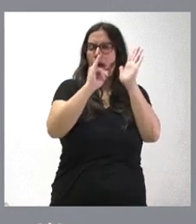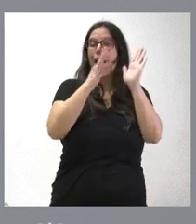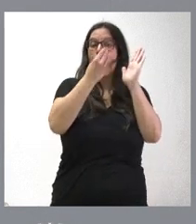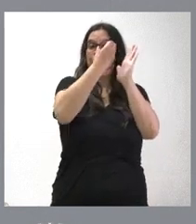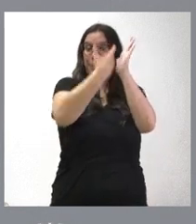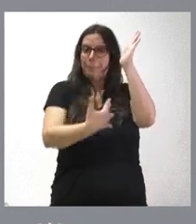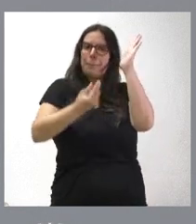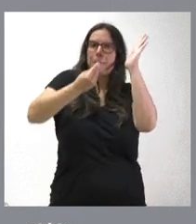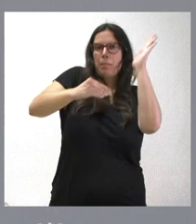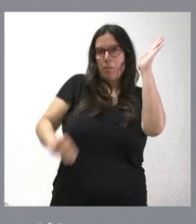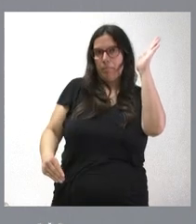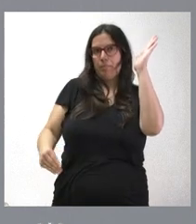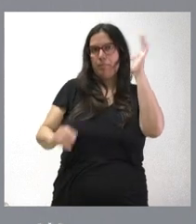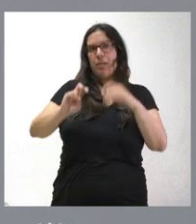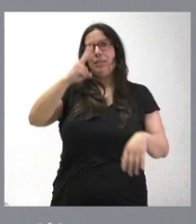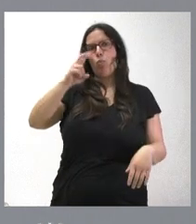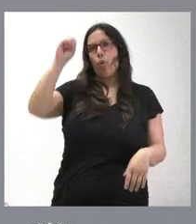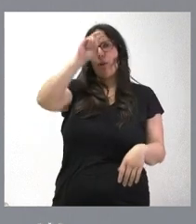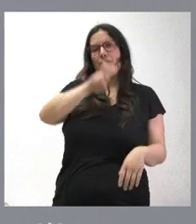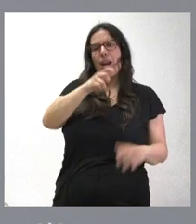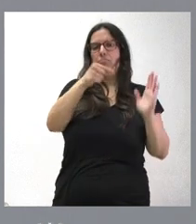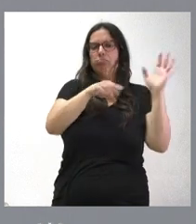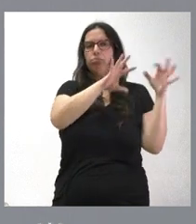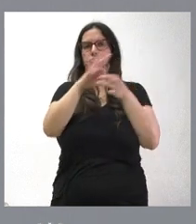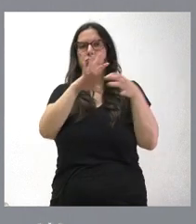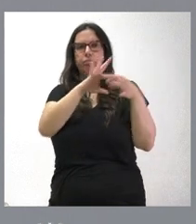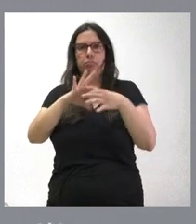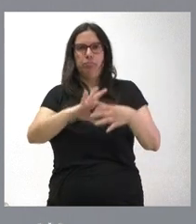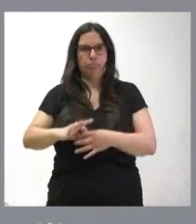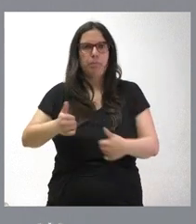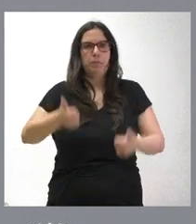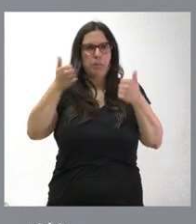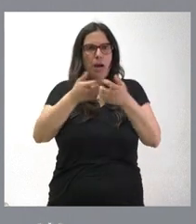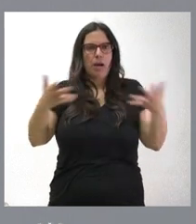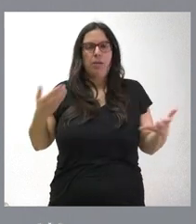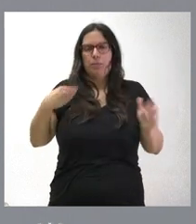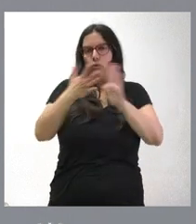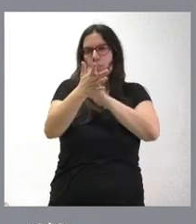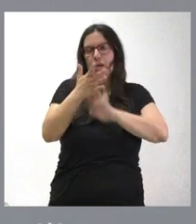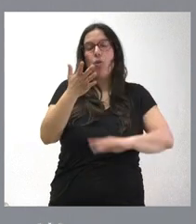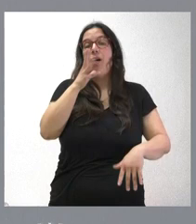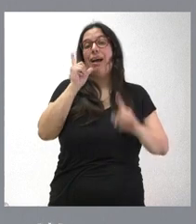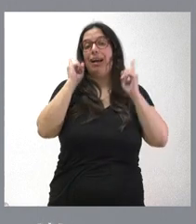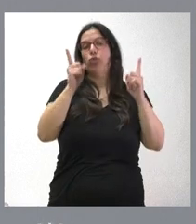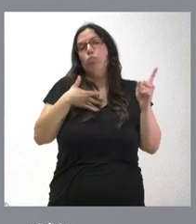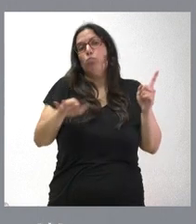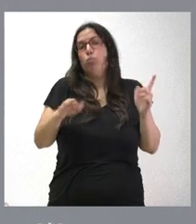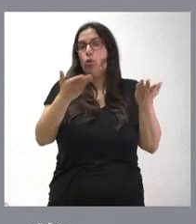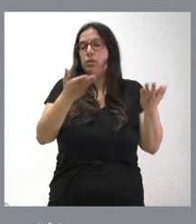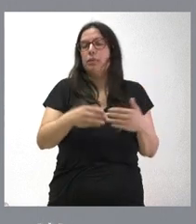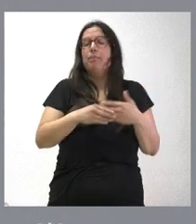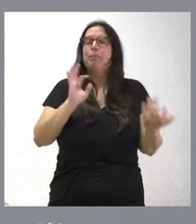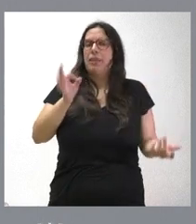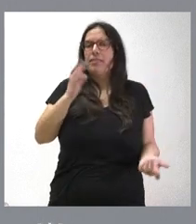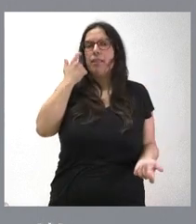extender esta segunda opinión médica a muchas más enfermedades como hemos descrito y en este caso esa posibilidad es verdad